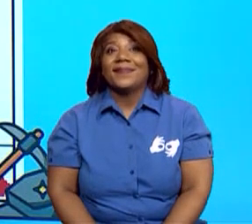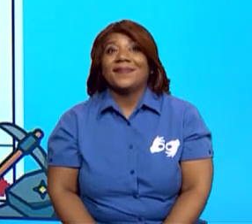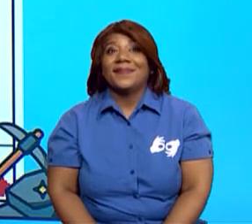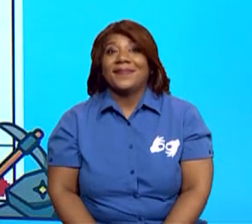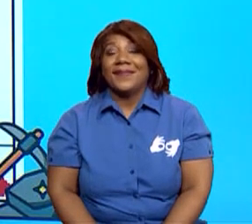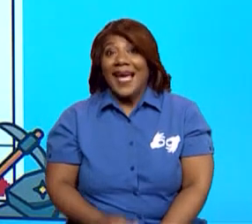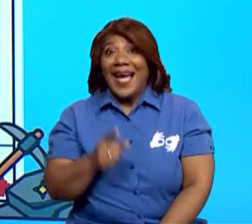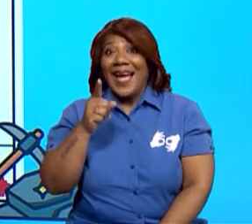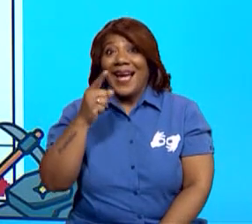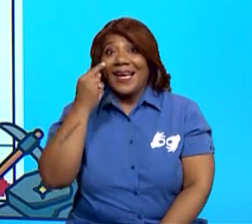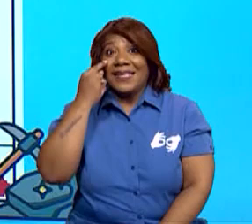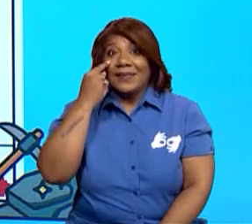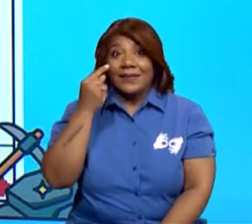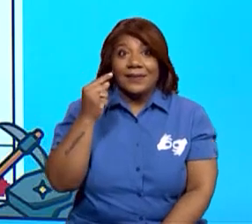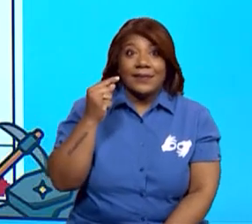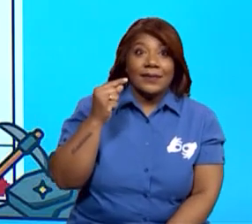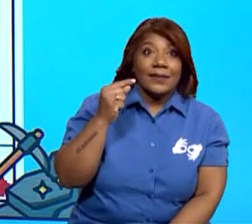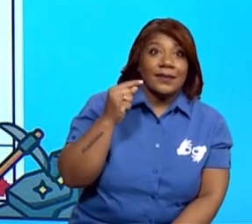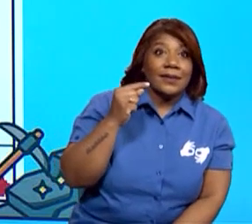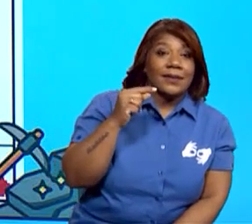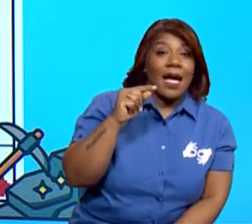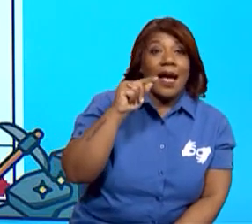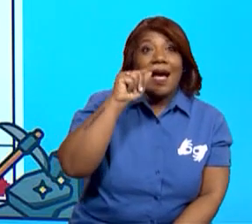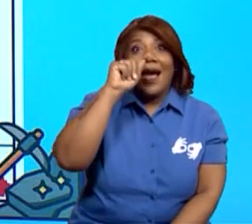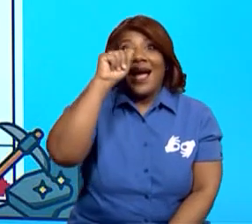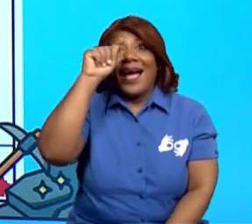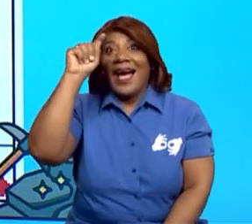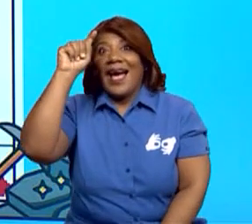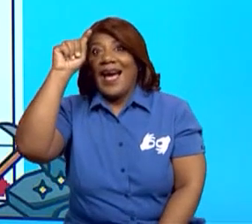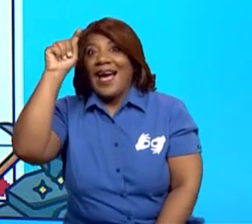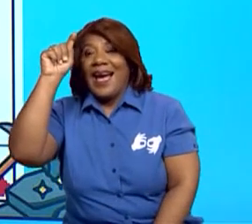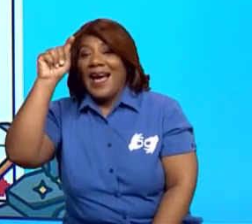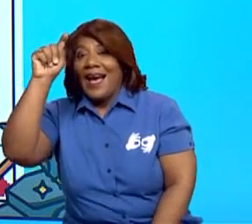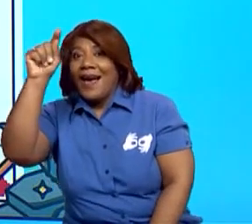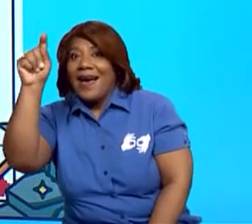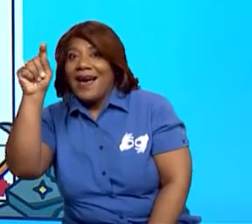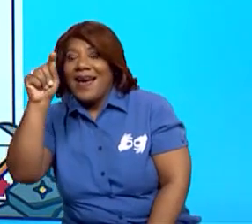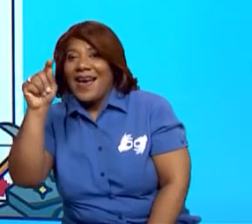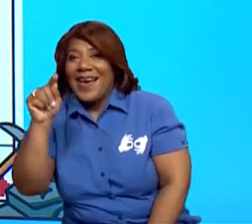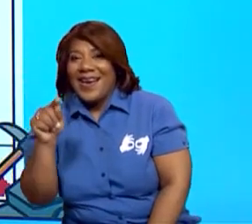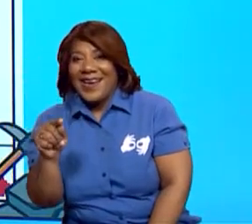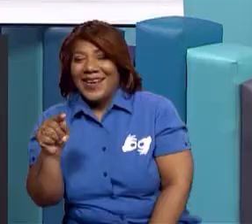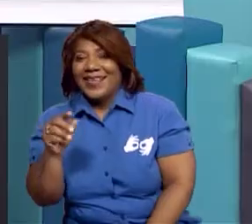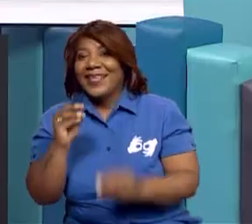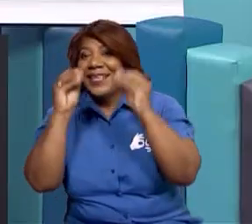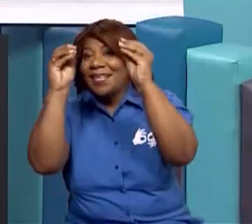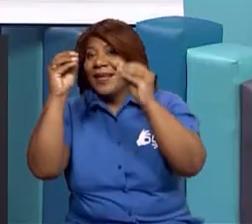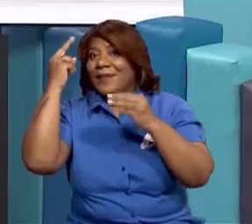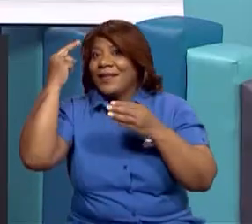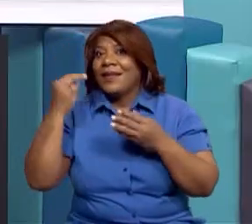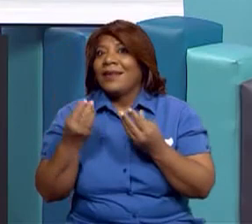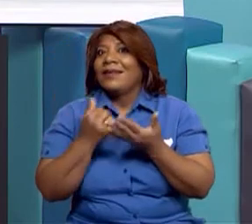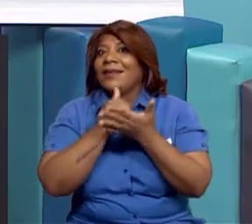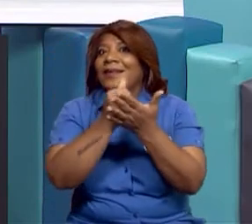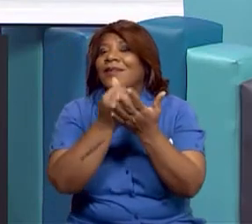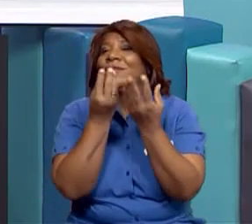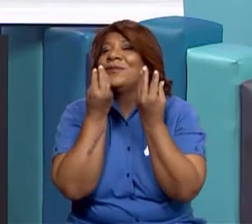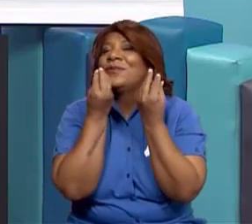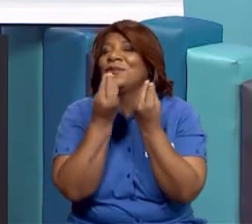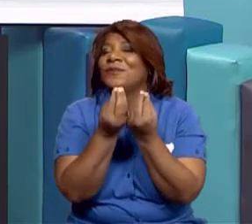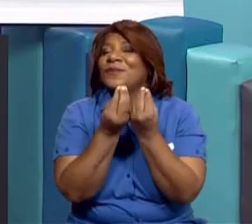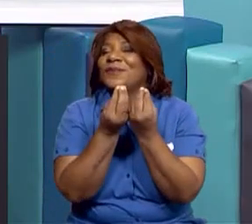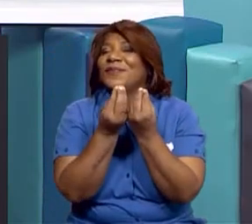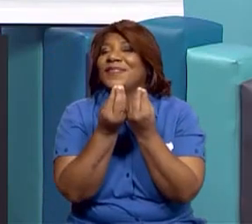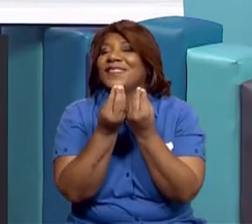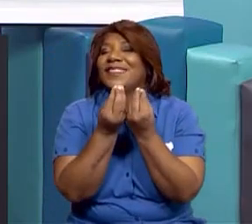De esta manera vas a poder continuar. Ya te di una pequeña ventajita de nuestro minero para que pueda llegar a la